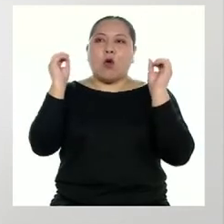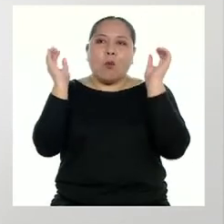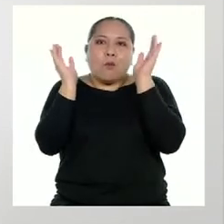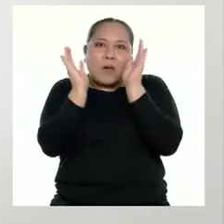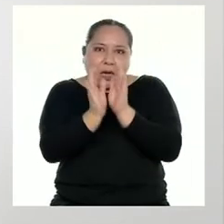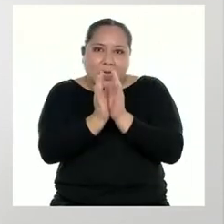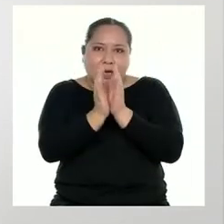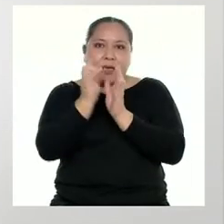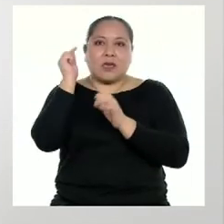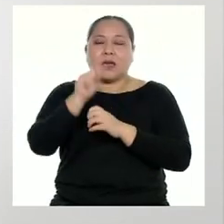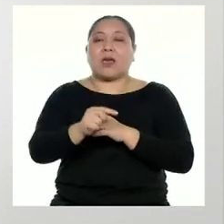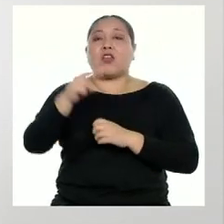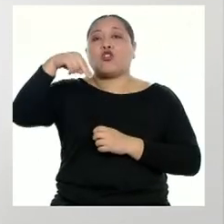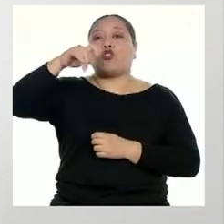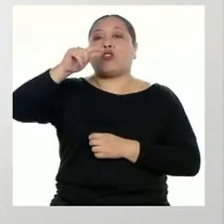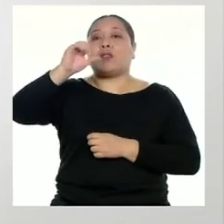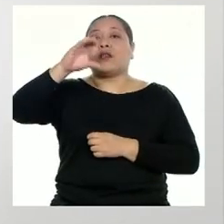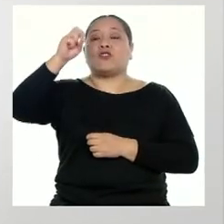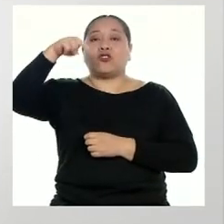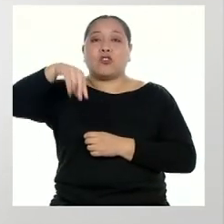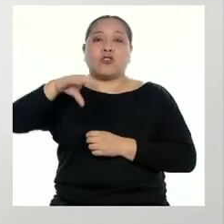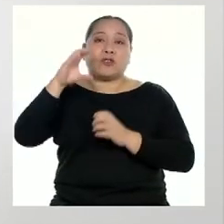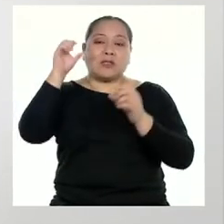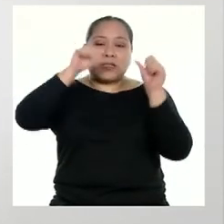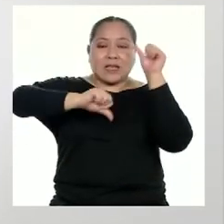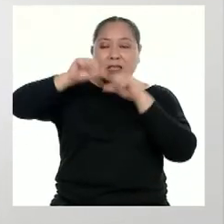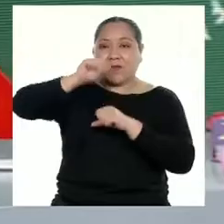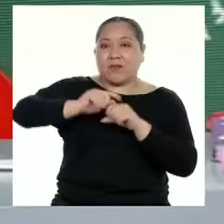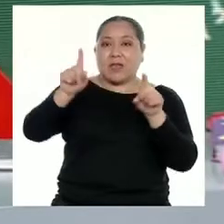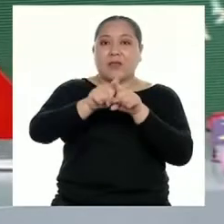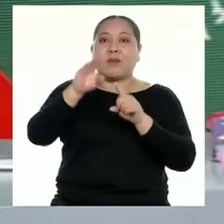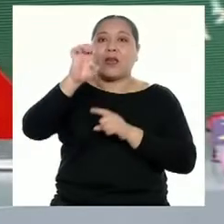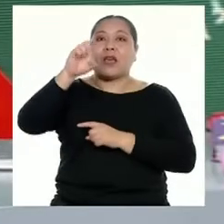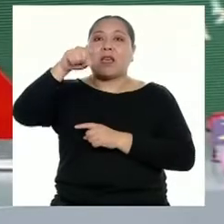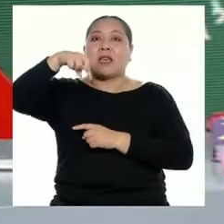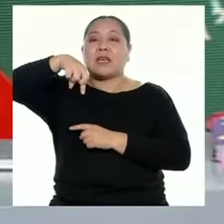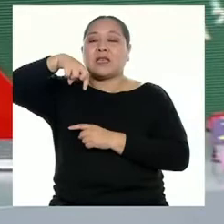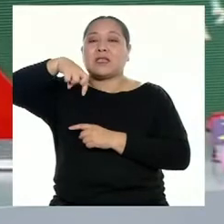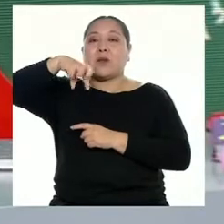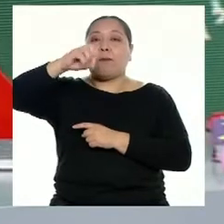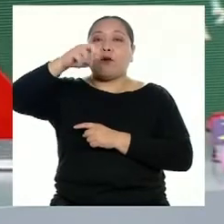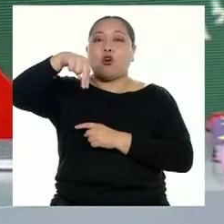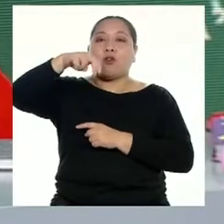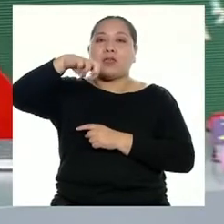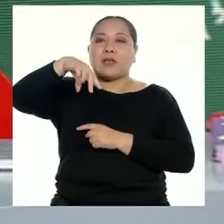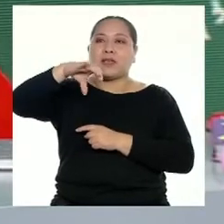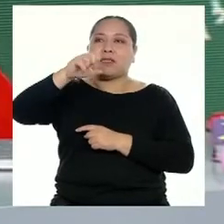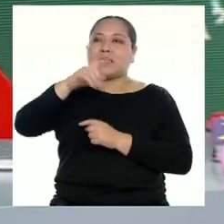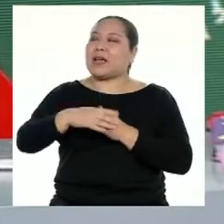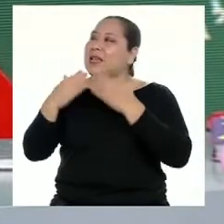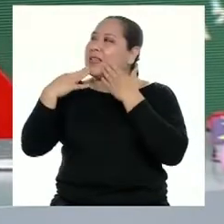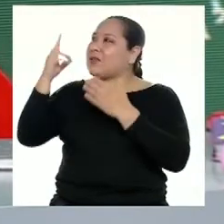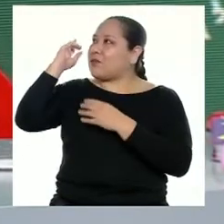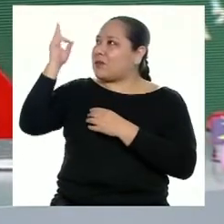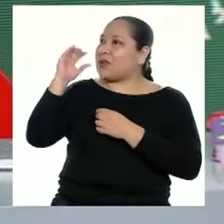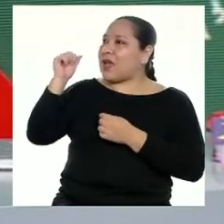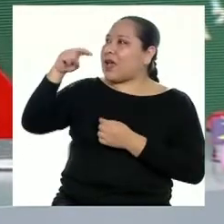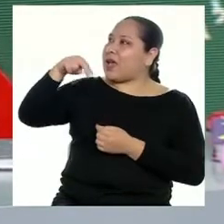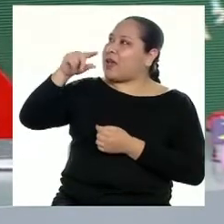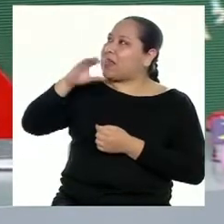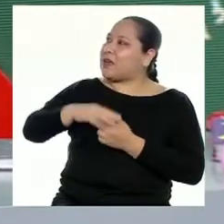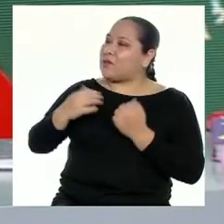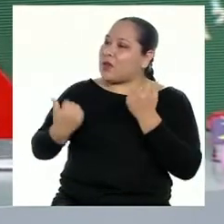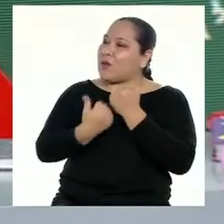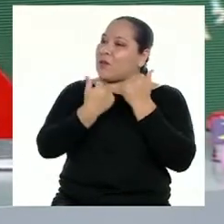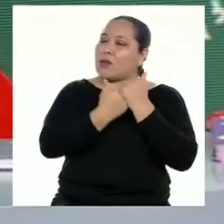pequeña mediante la notación científica y exponencial. Gracias profesora Angélica Carguas por el apoyo